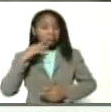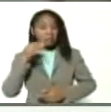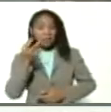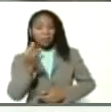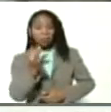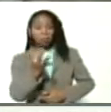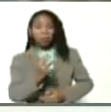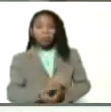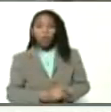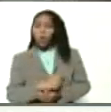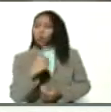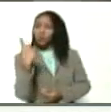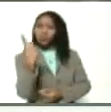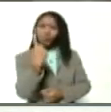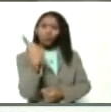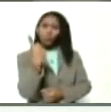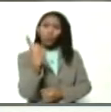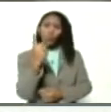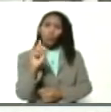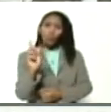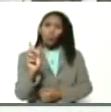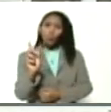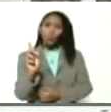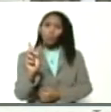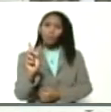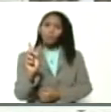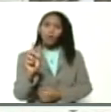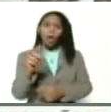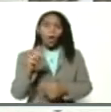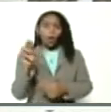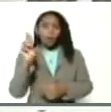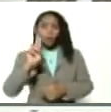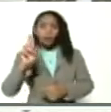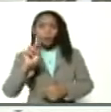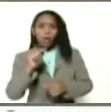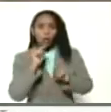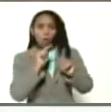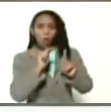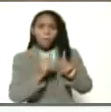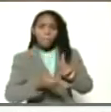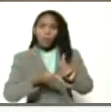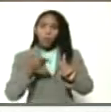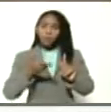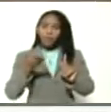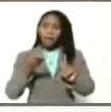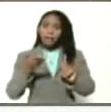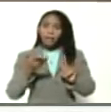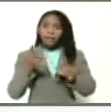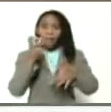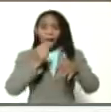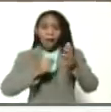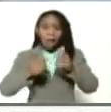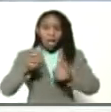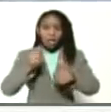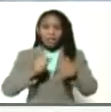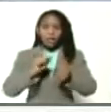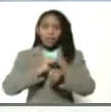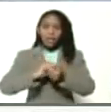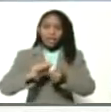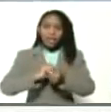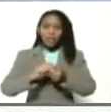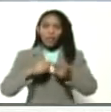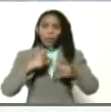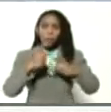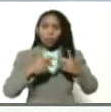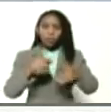lo útil lo pertinente de la leche del queso de los productos